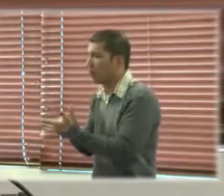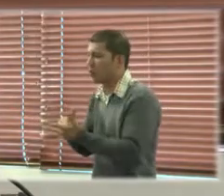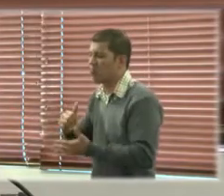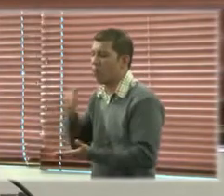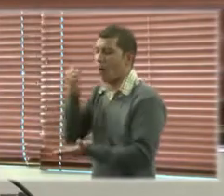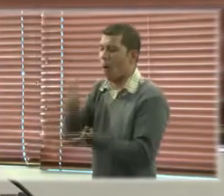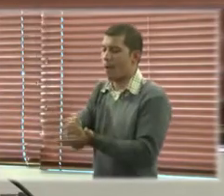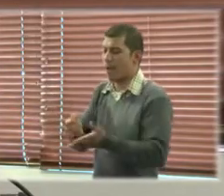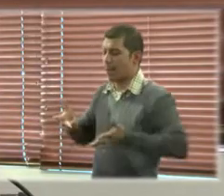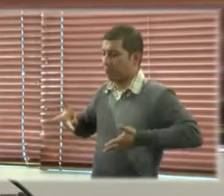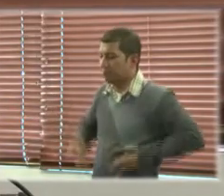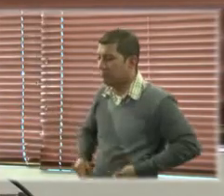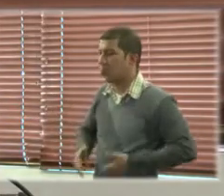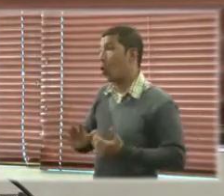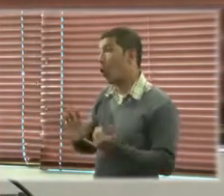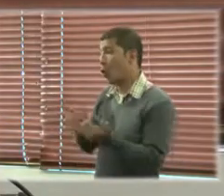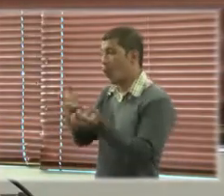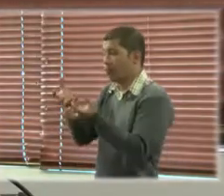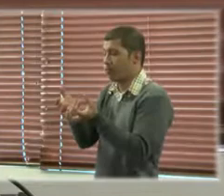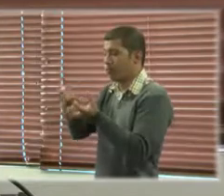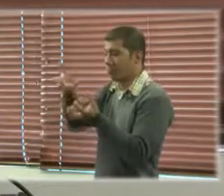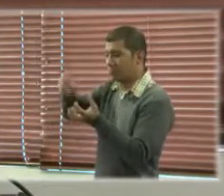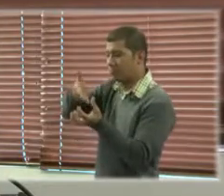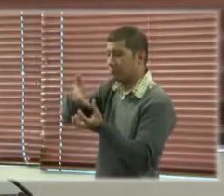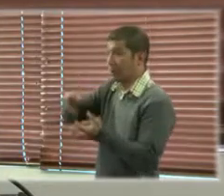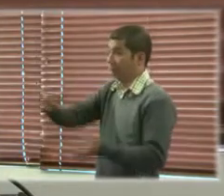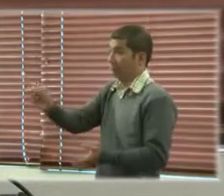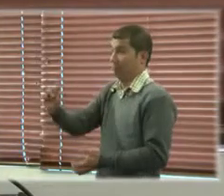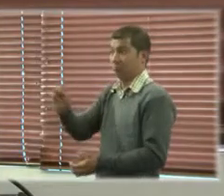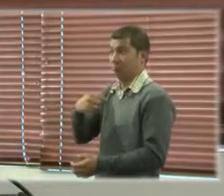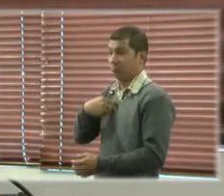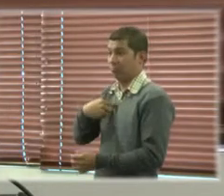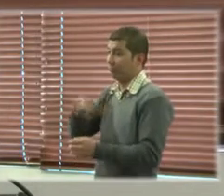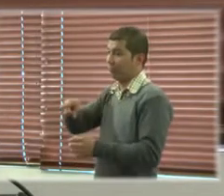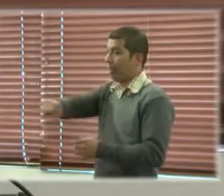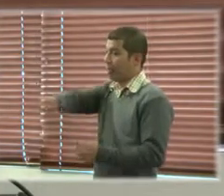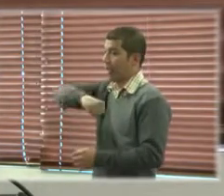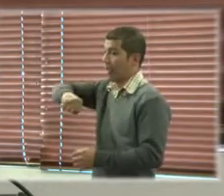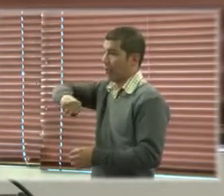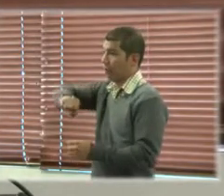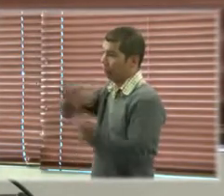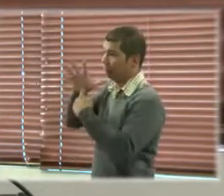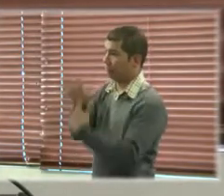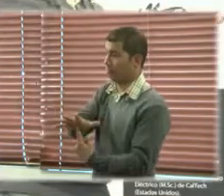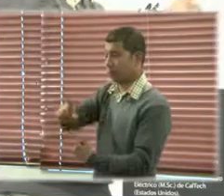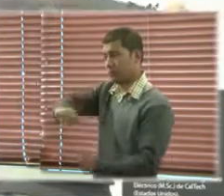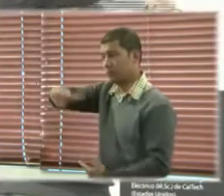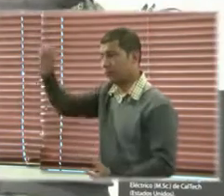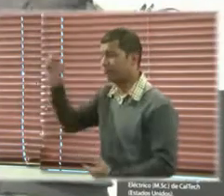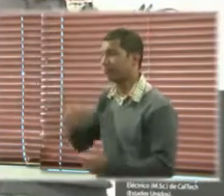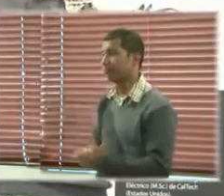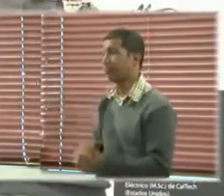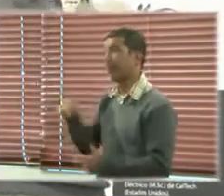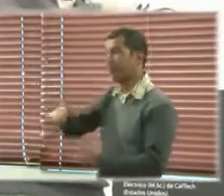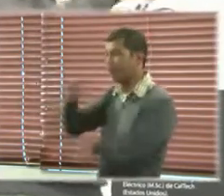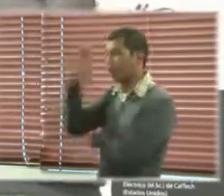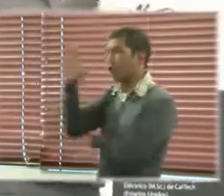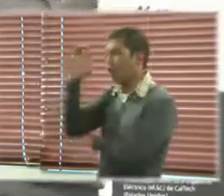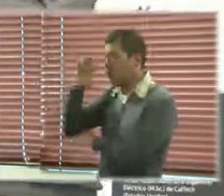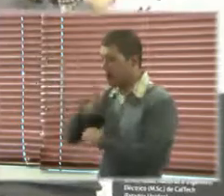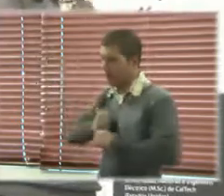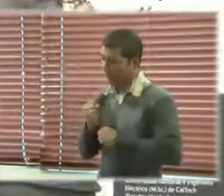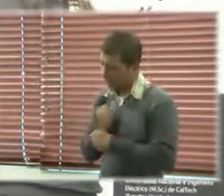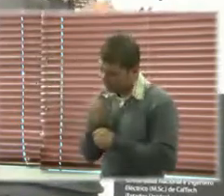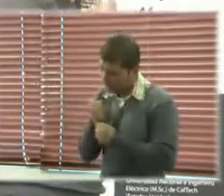derechos de las personas con discapacidad y como en Colombia se hizo pues todo este esfuerzo